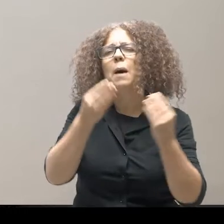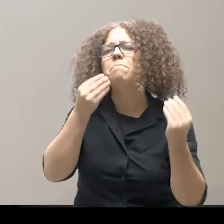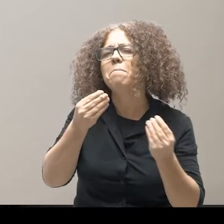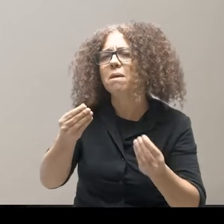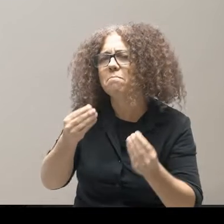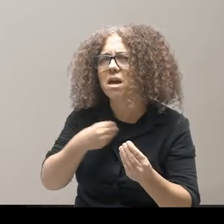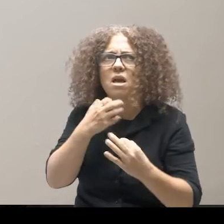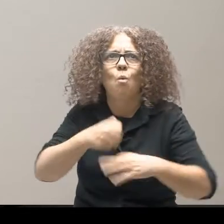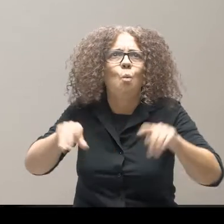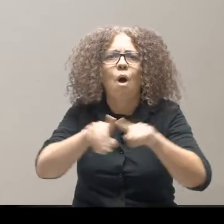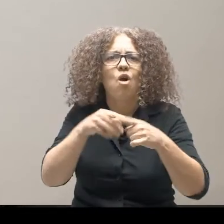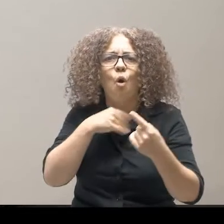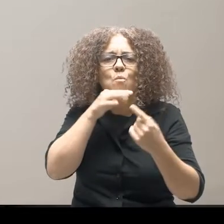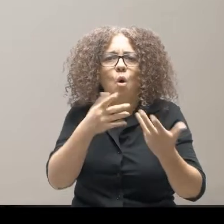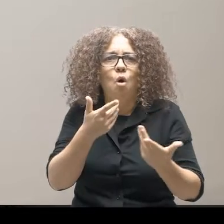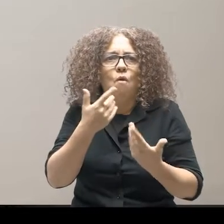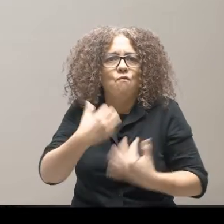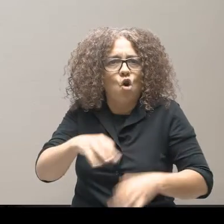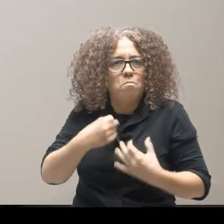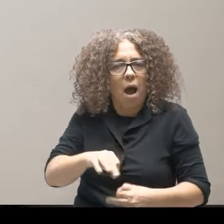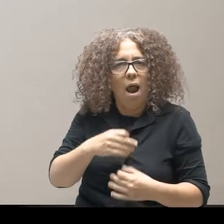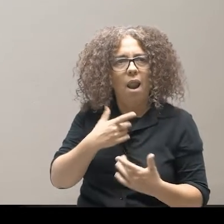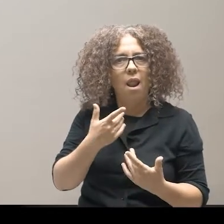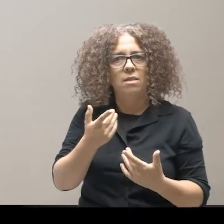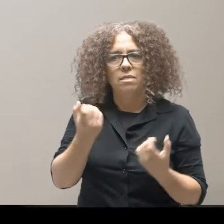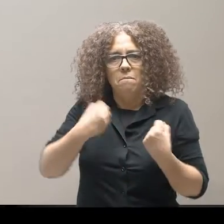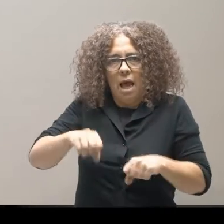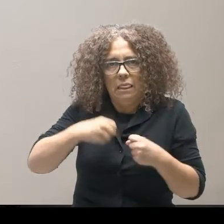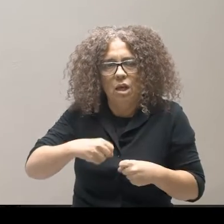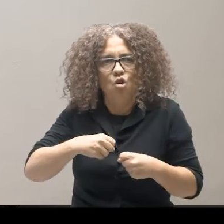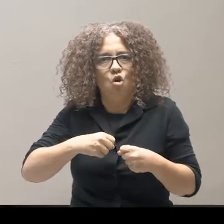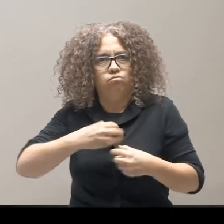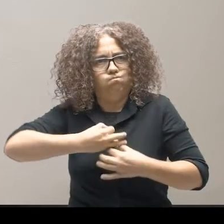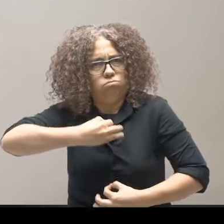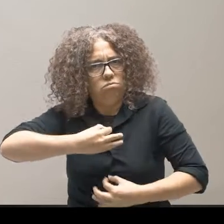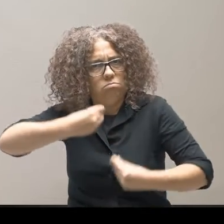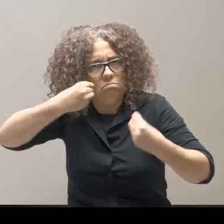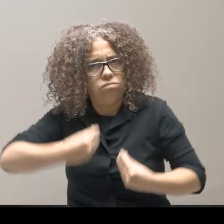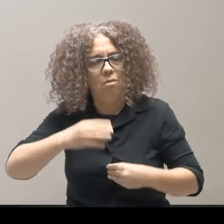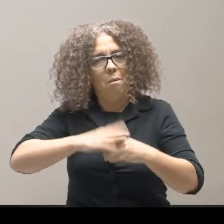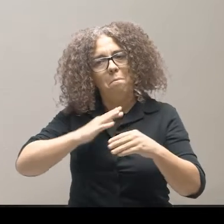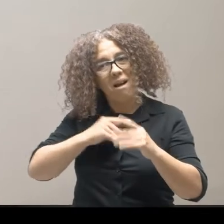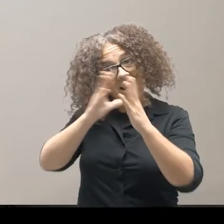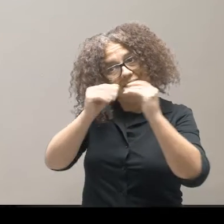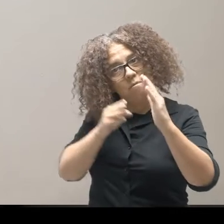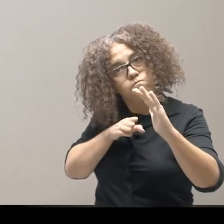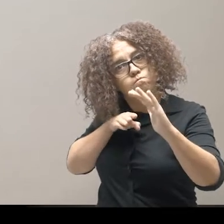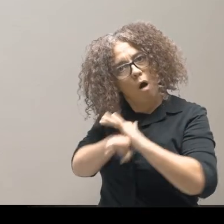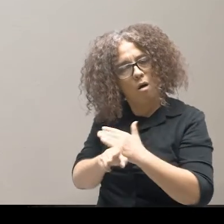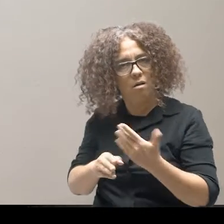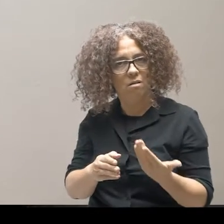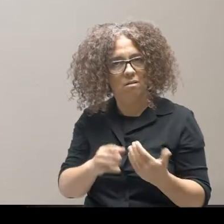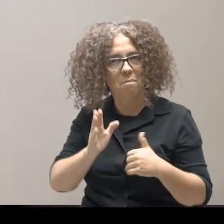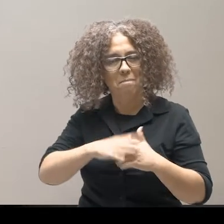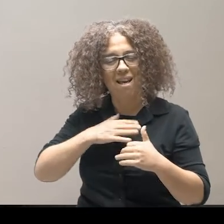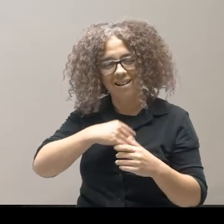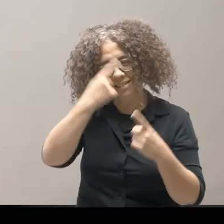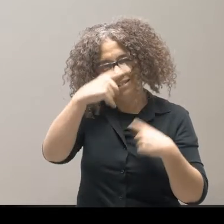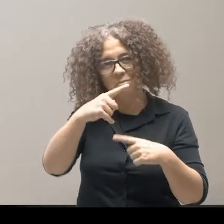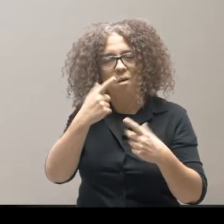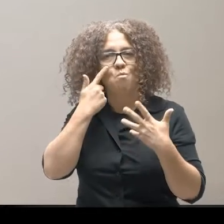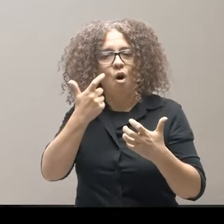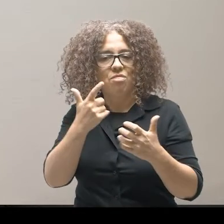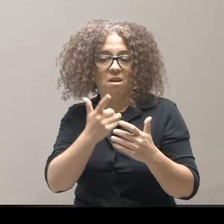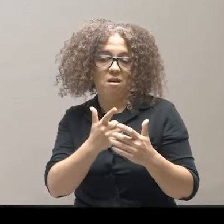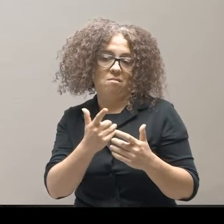significado, tanto formal como práctico de la inclusión universitaria, destacando